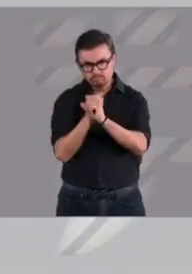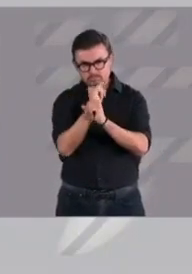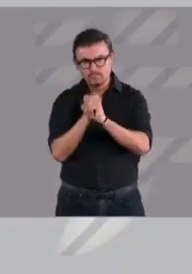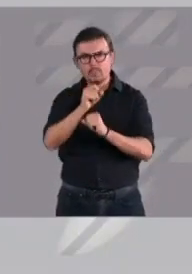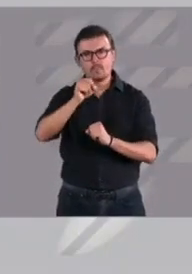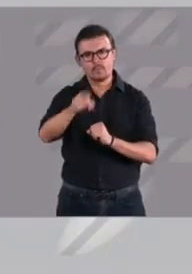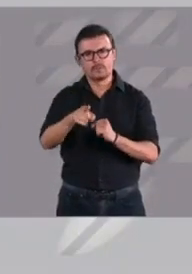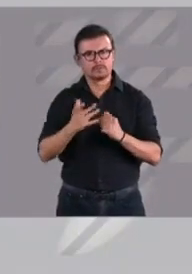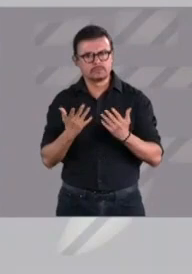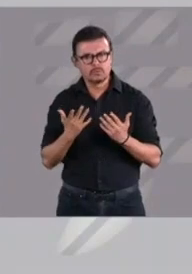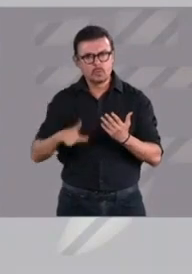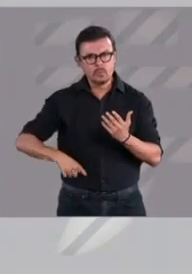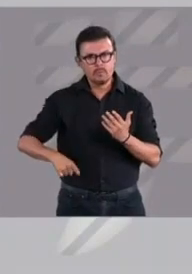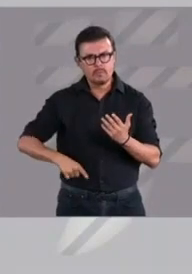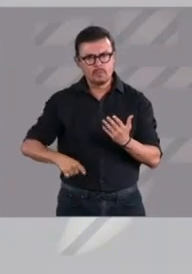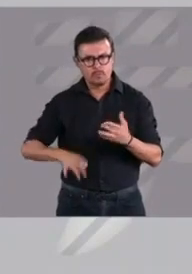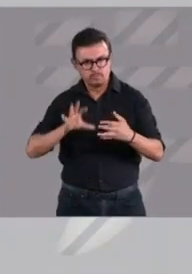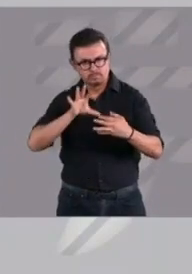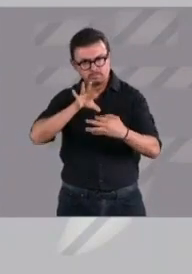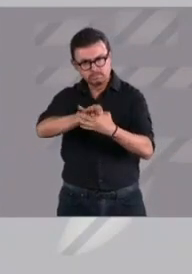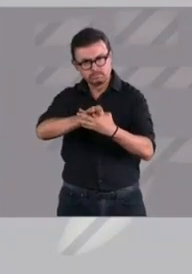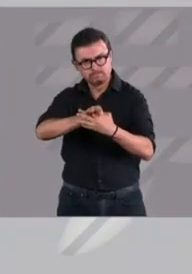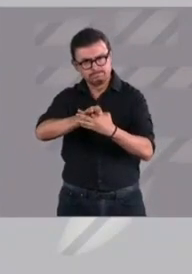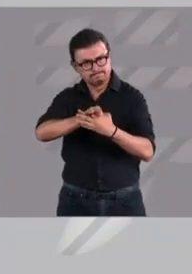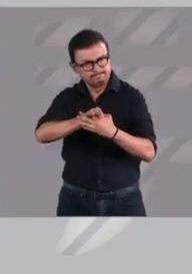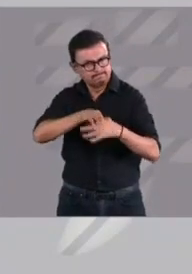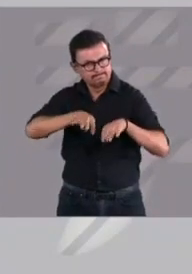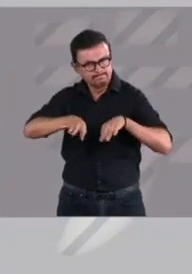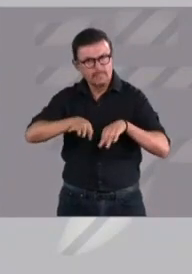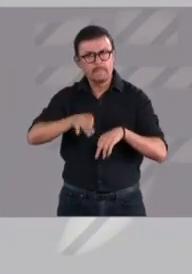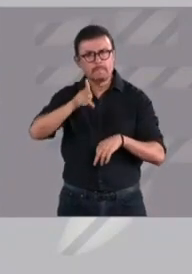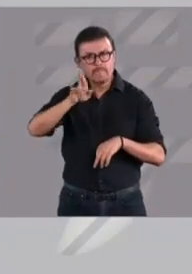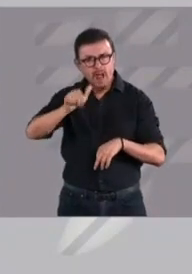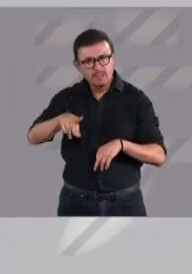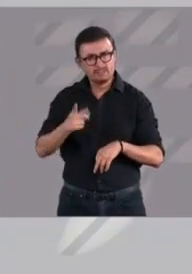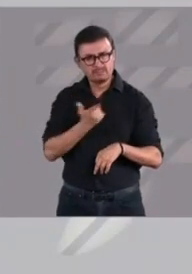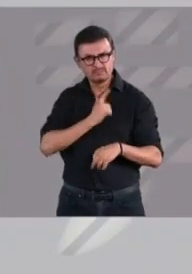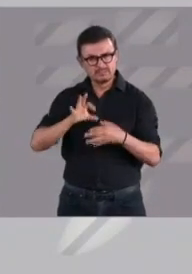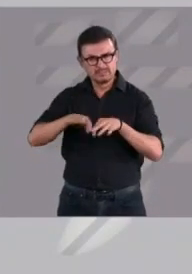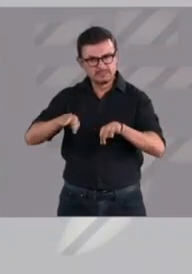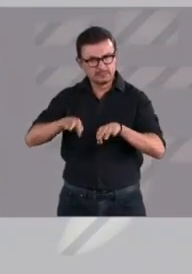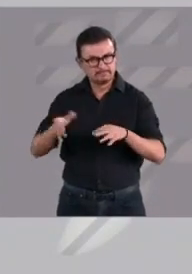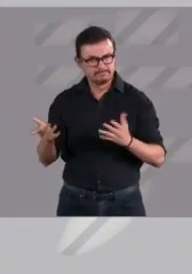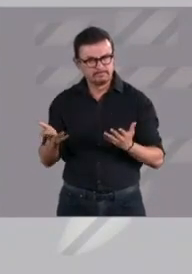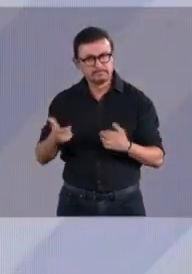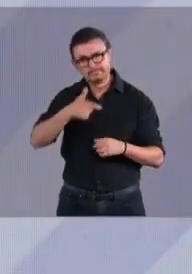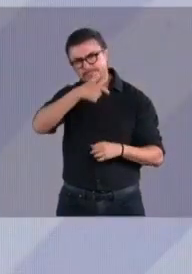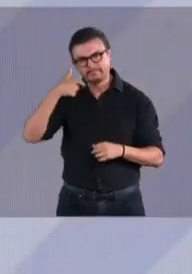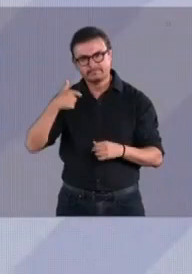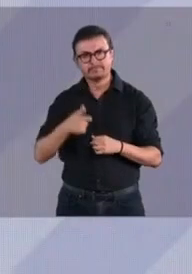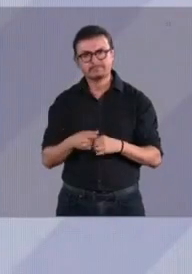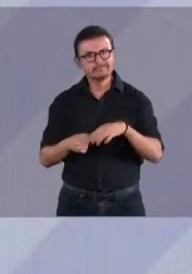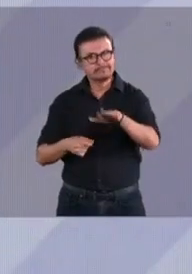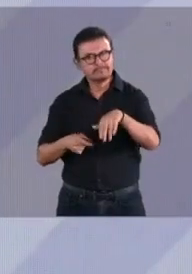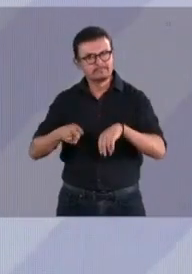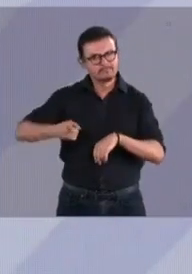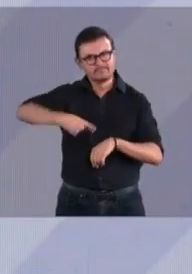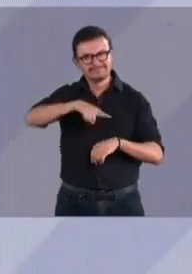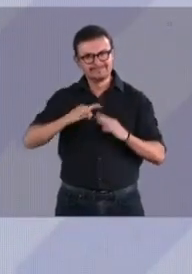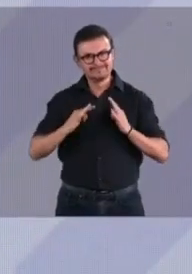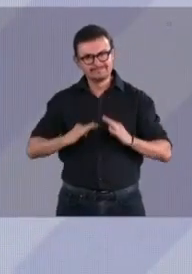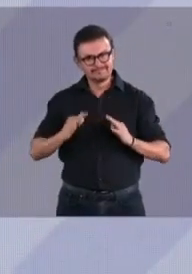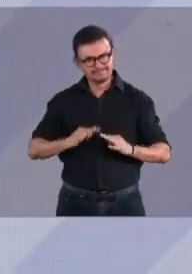lo que no quieren hacer muchos de los gobiernos del PRIAN. Conmigo no se tienen por qué preocupar de cuál García es peor,